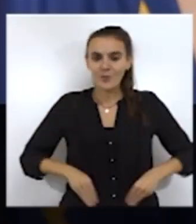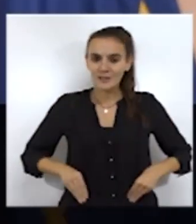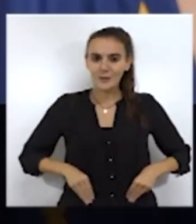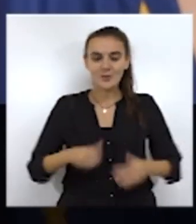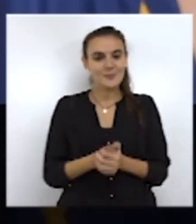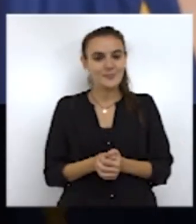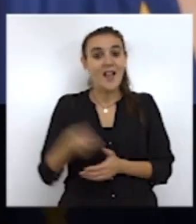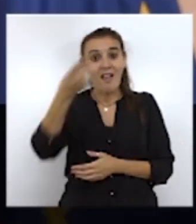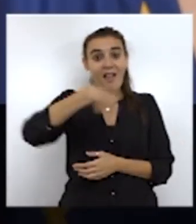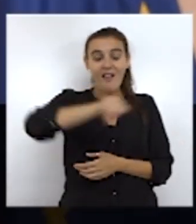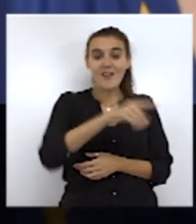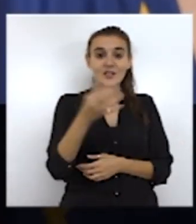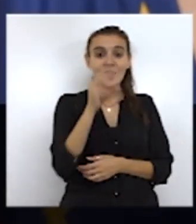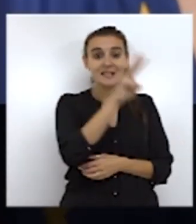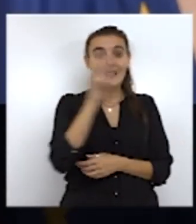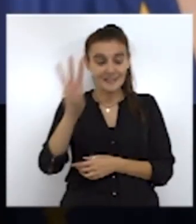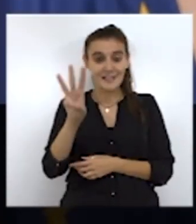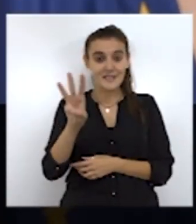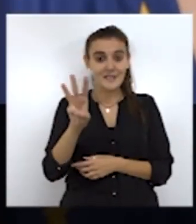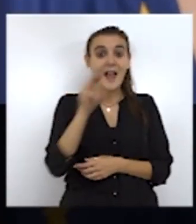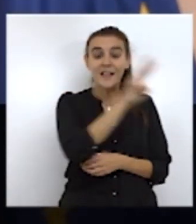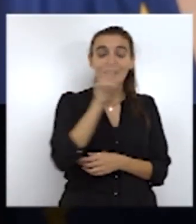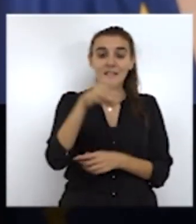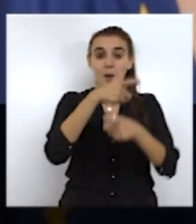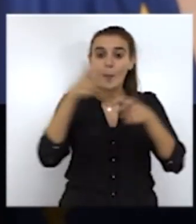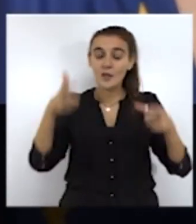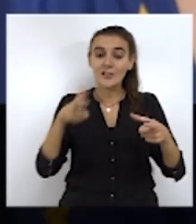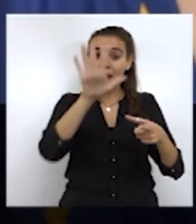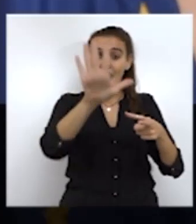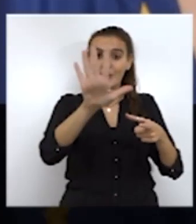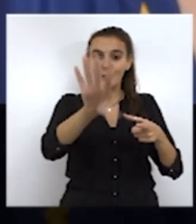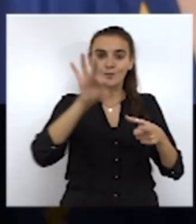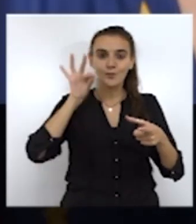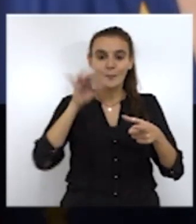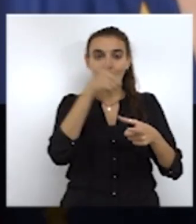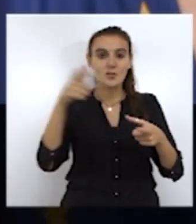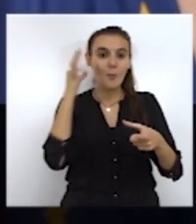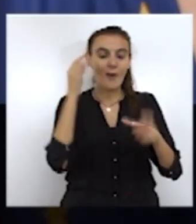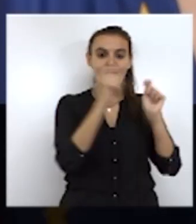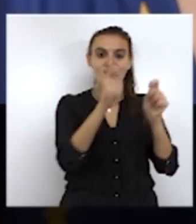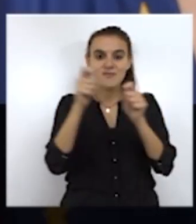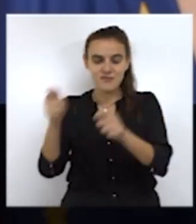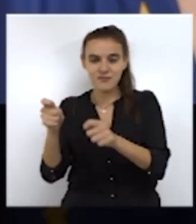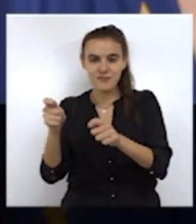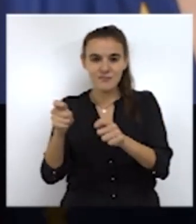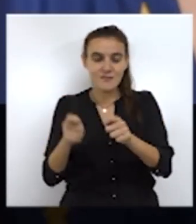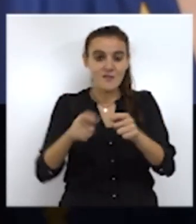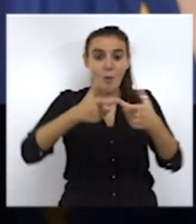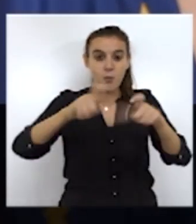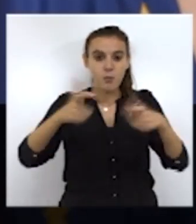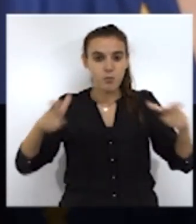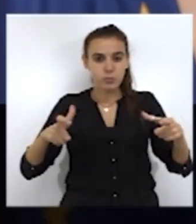predilectos, han sido 33, y de esos 33, hay cinco que se dieron a mujeres, la proporción más